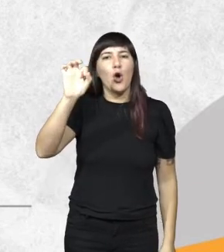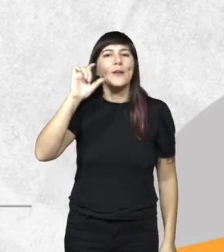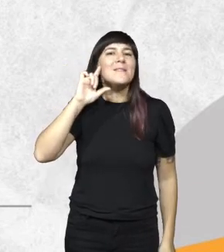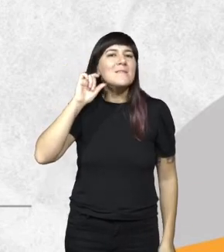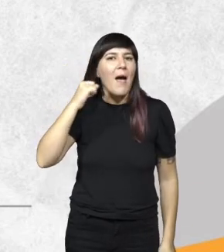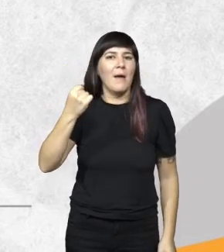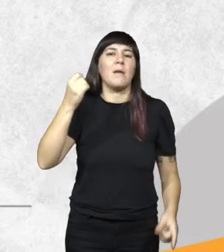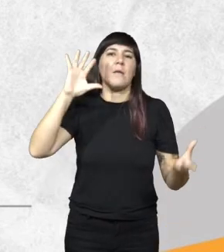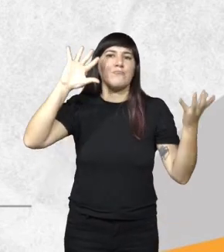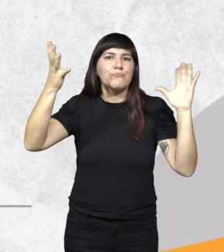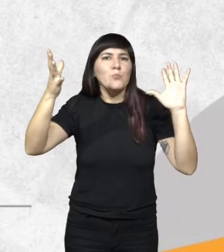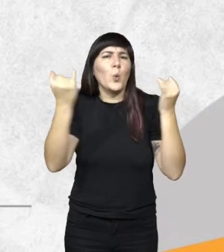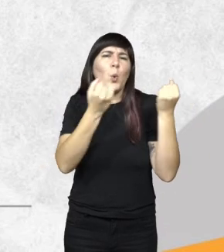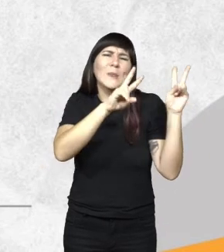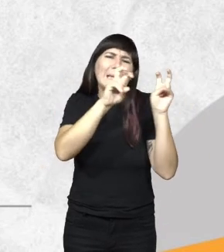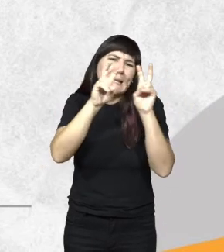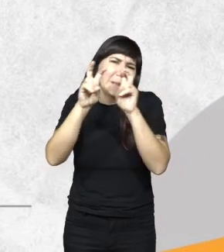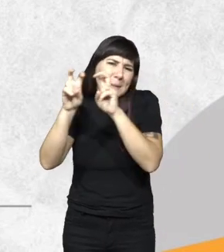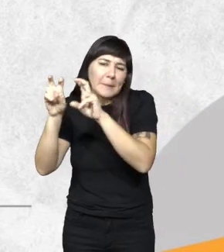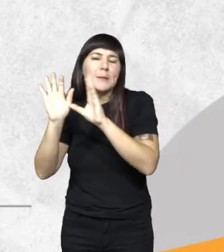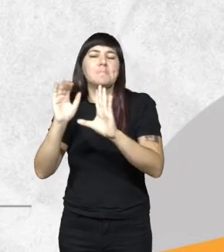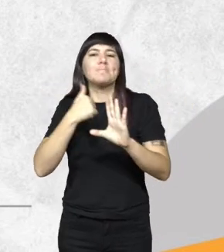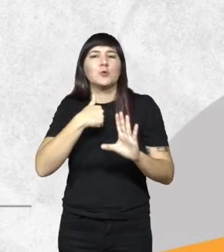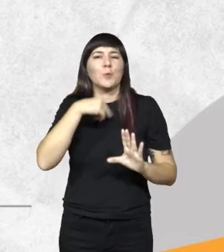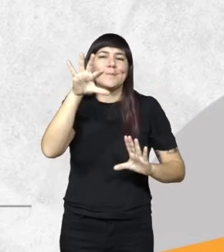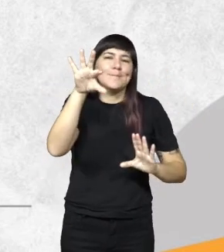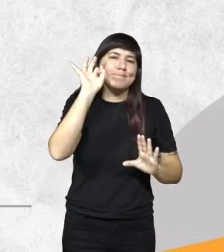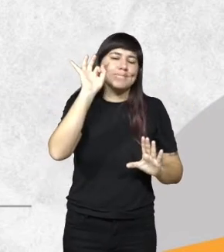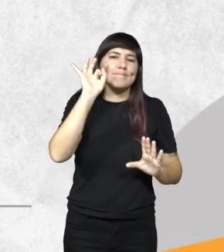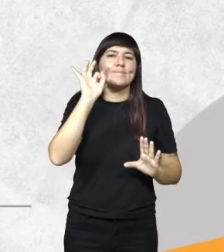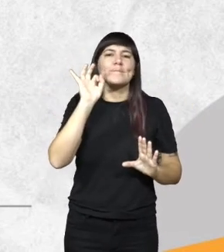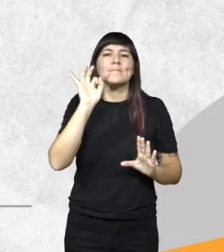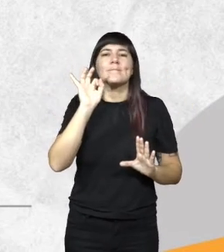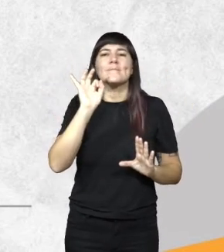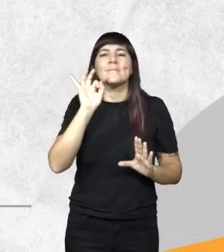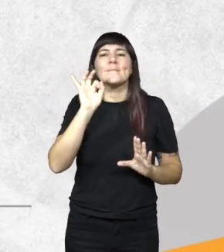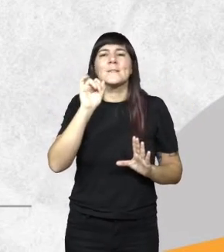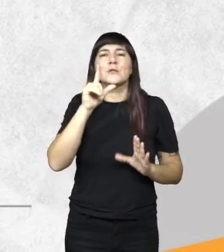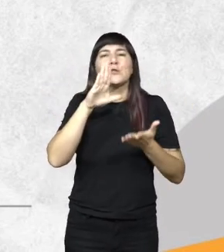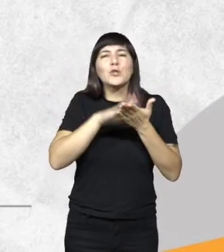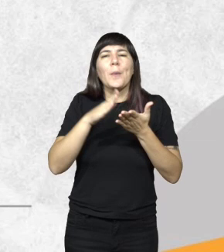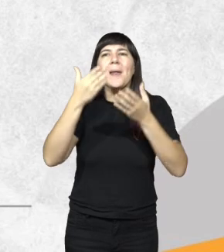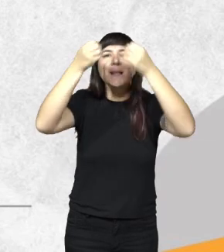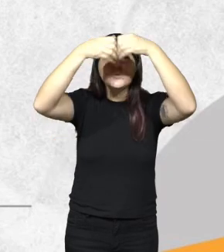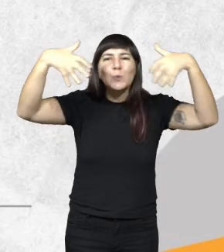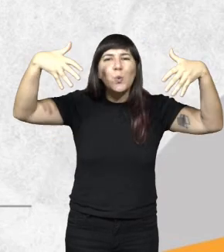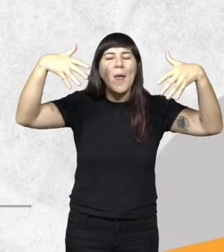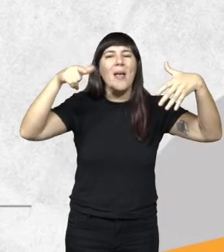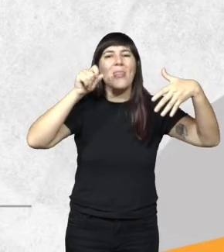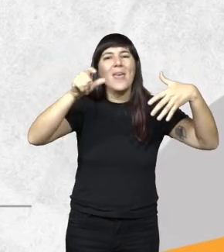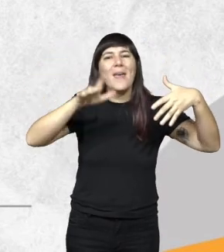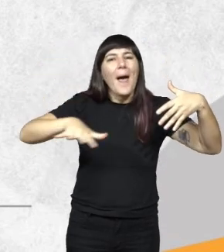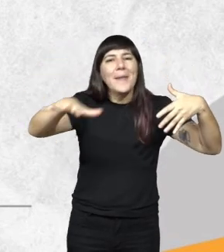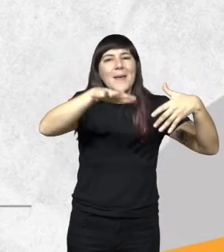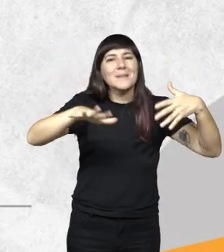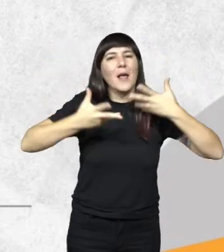muchísimos temas he elegido hablar sobre la estructura del sistema de áreas naturales protegidas de